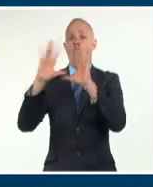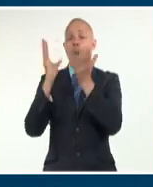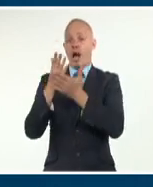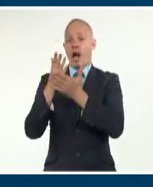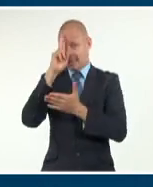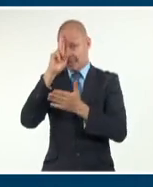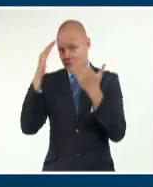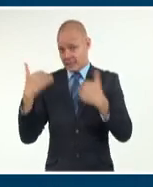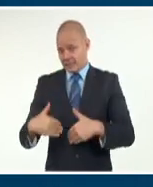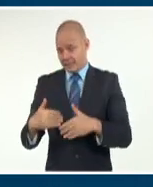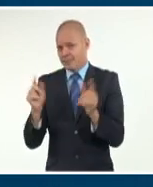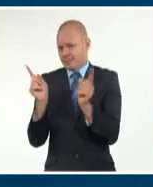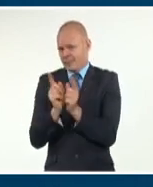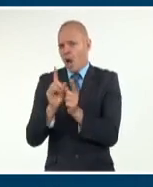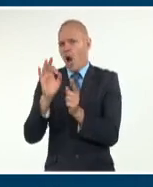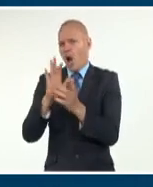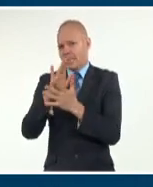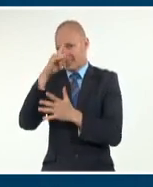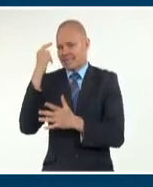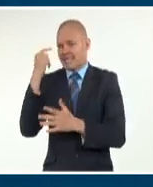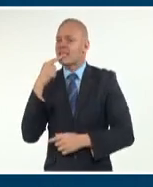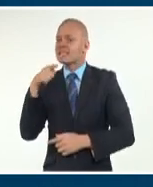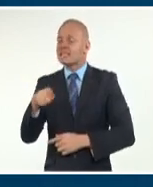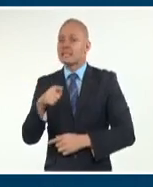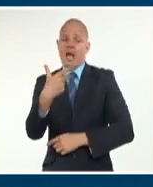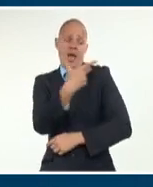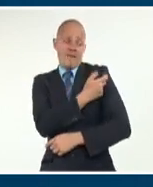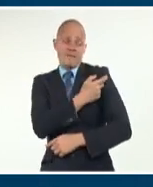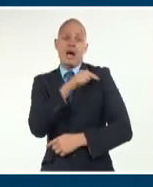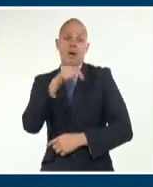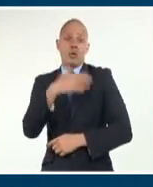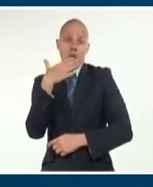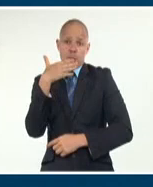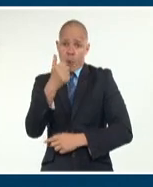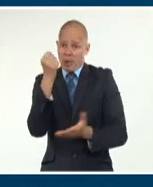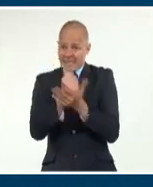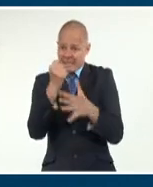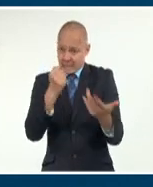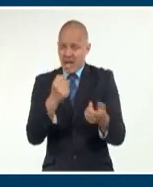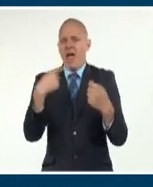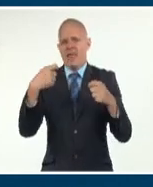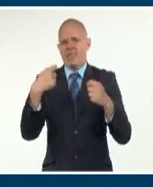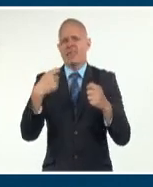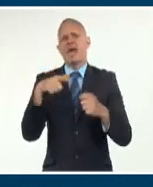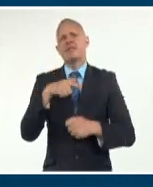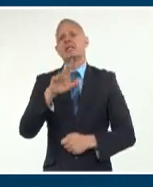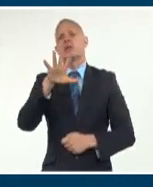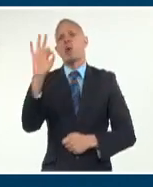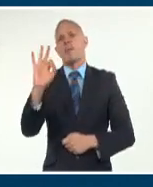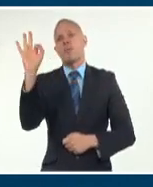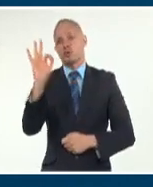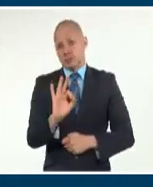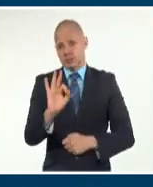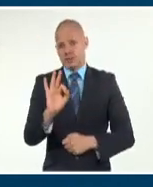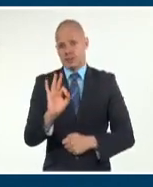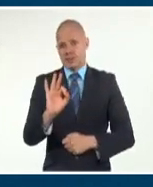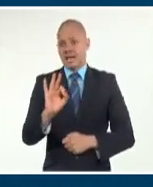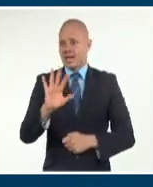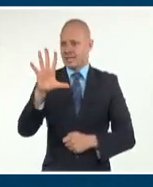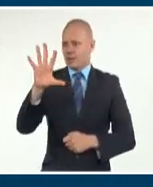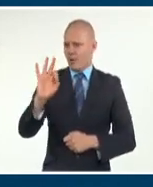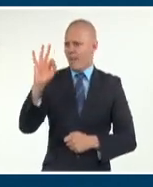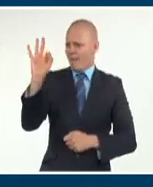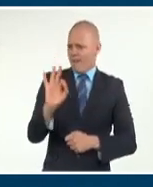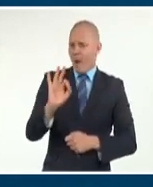de la Salud para determinar que un candidato vacunal sea vacuna. Así lo explicó la líder del proyecto